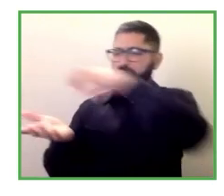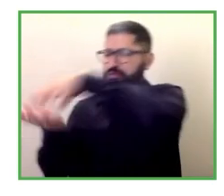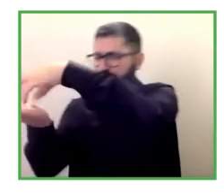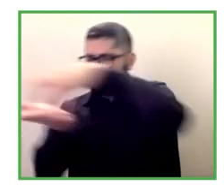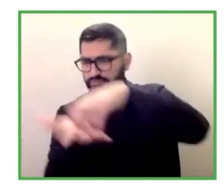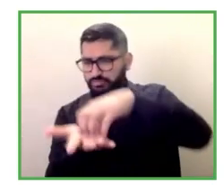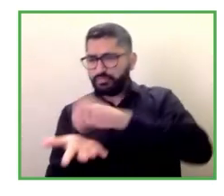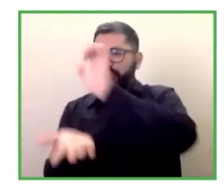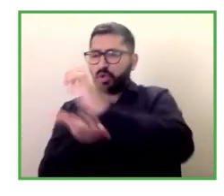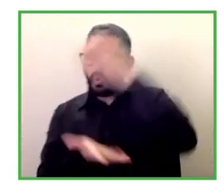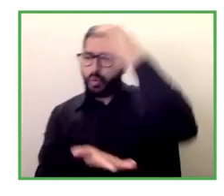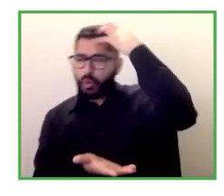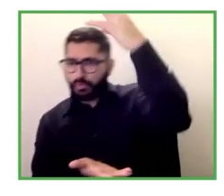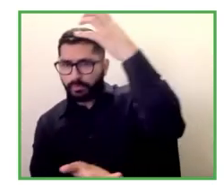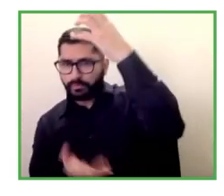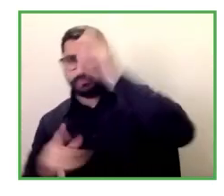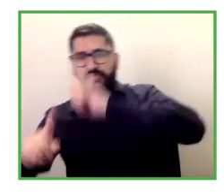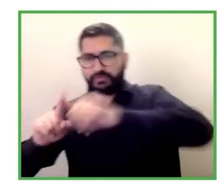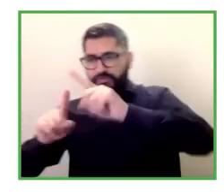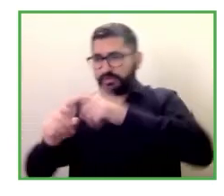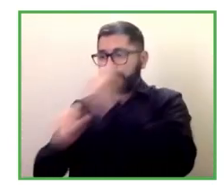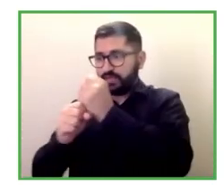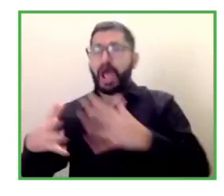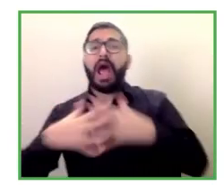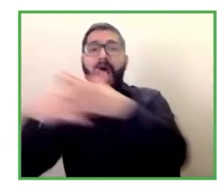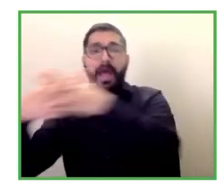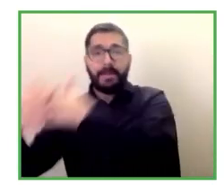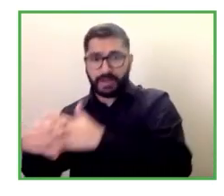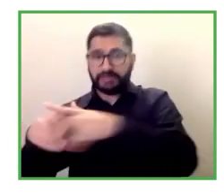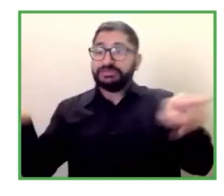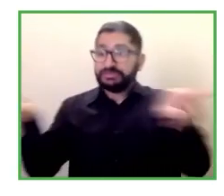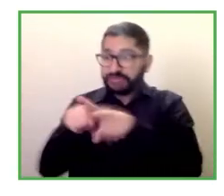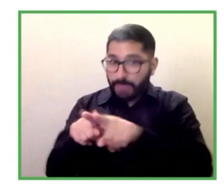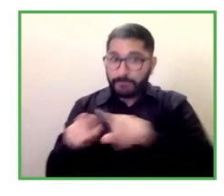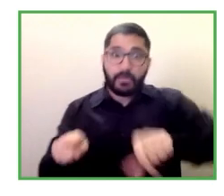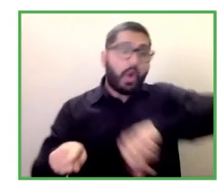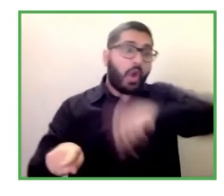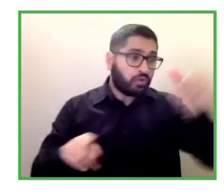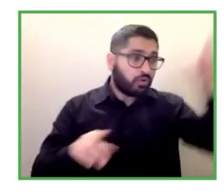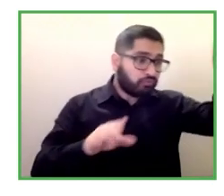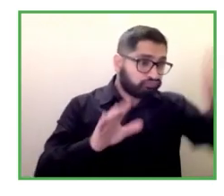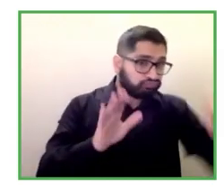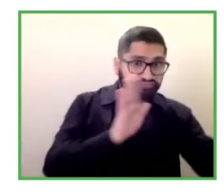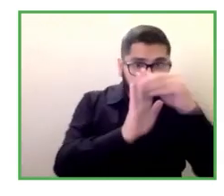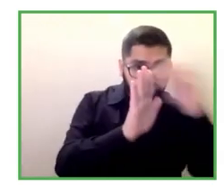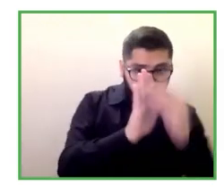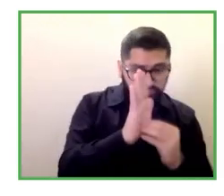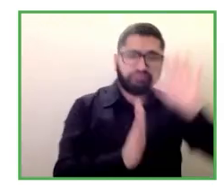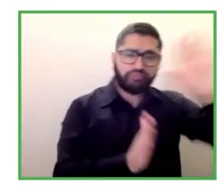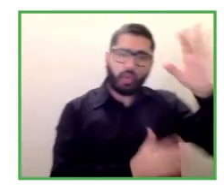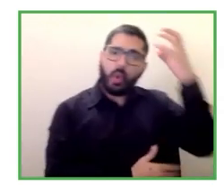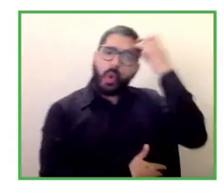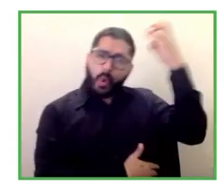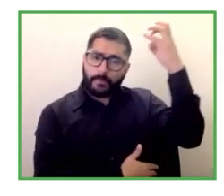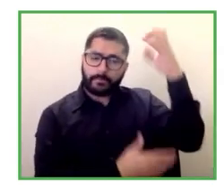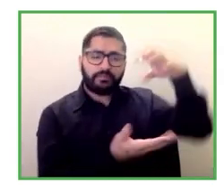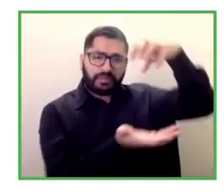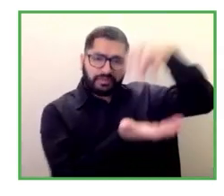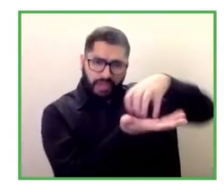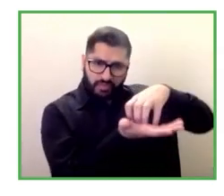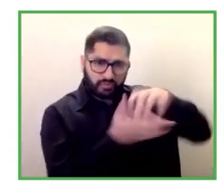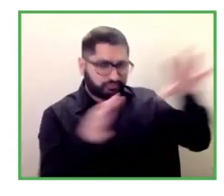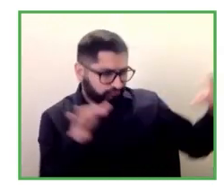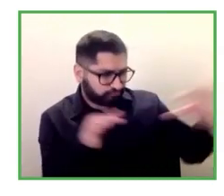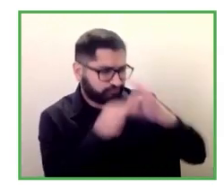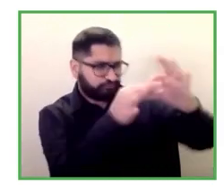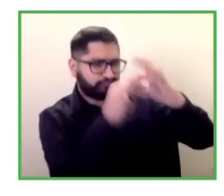incluyendo el concepto del estado como un empleador moderador y esto es muy importante porque esta es la tendencia